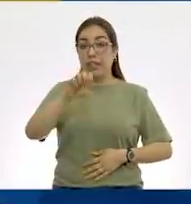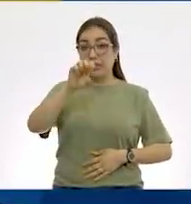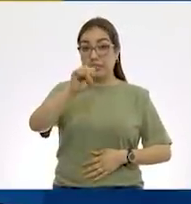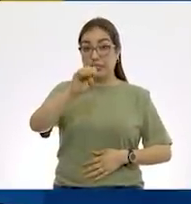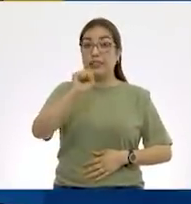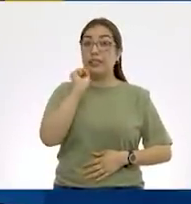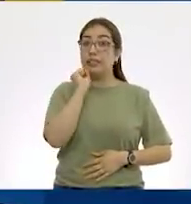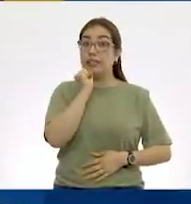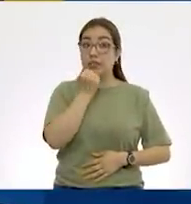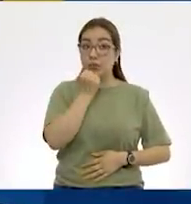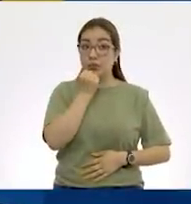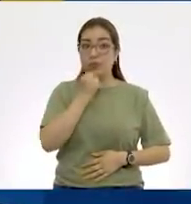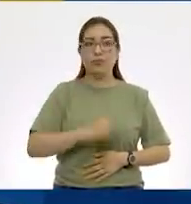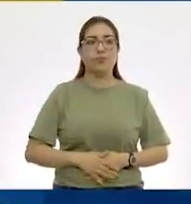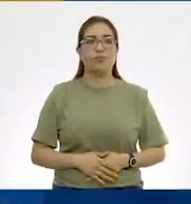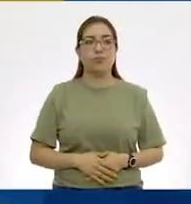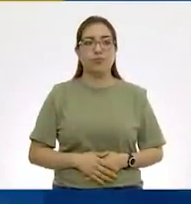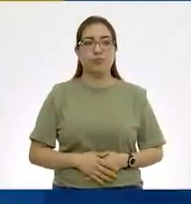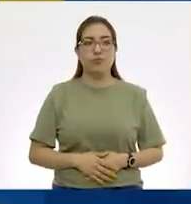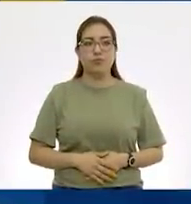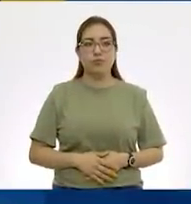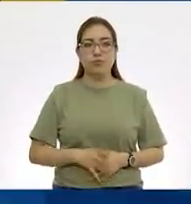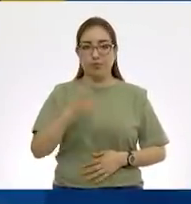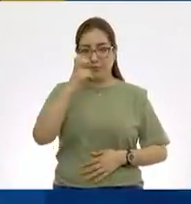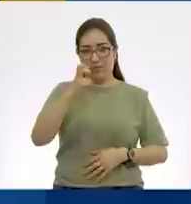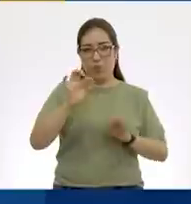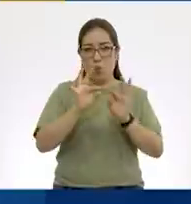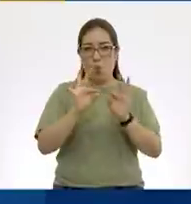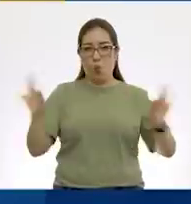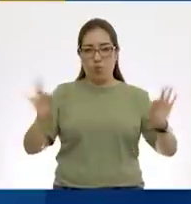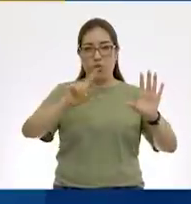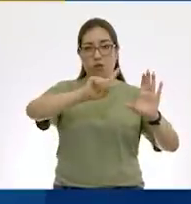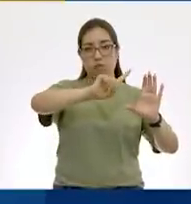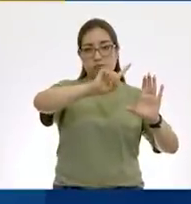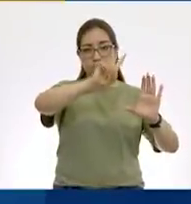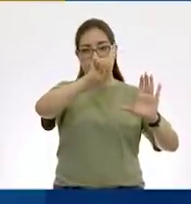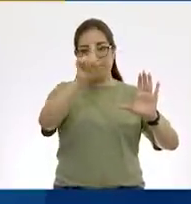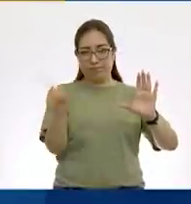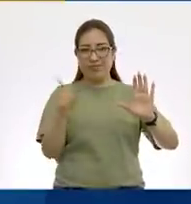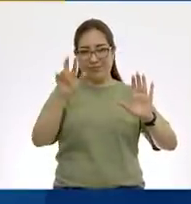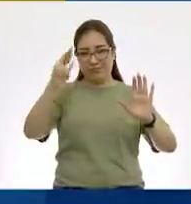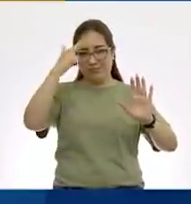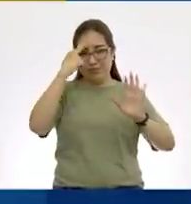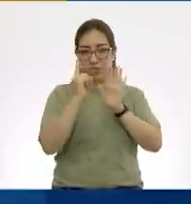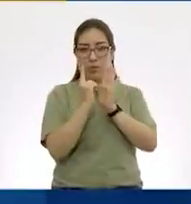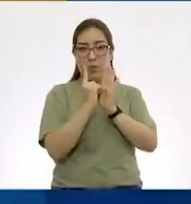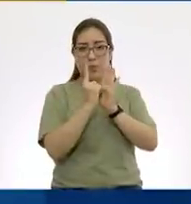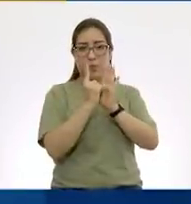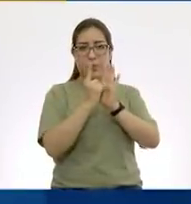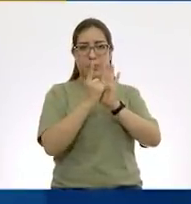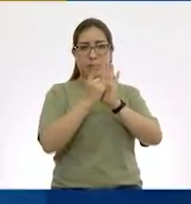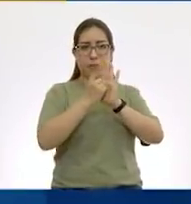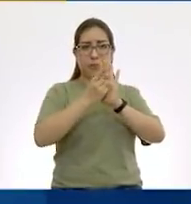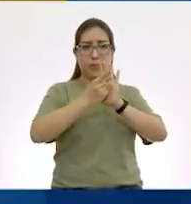segundos, que es lo que tarda la amanecilla más delgada en hacer su recorrido.